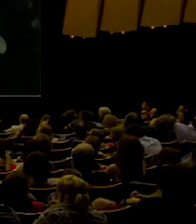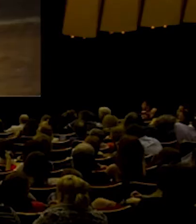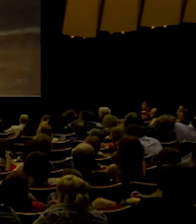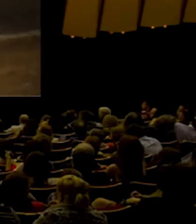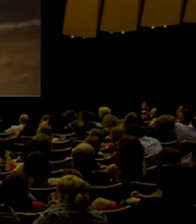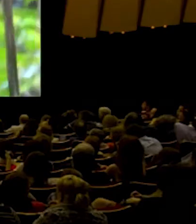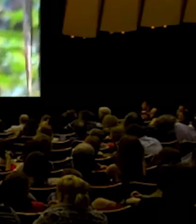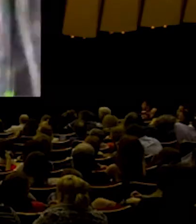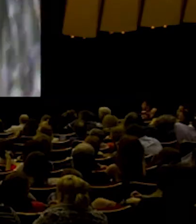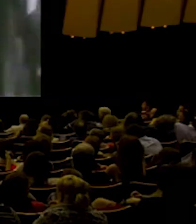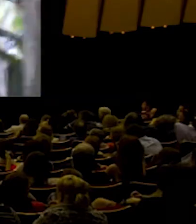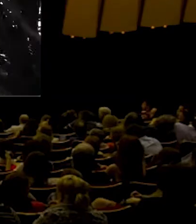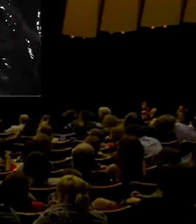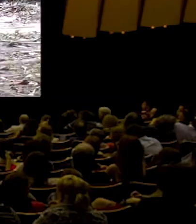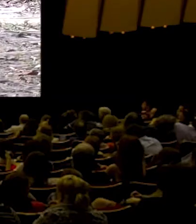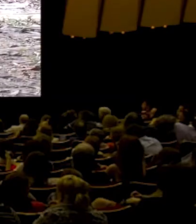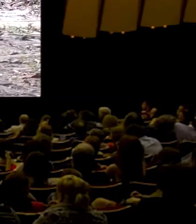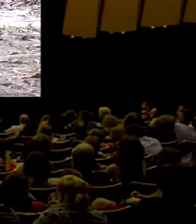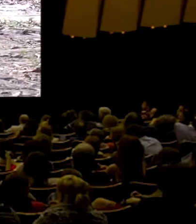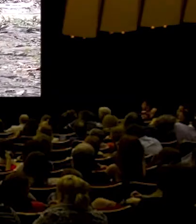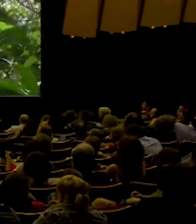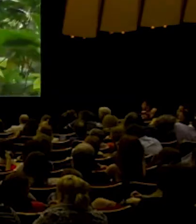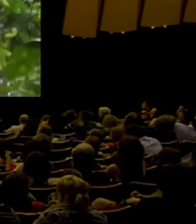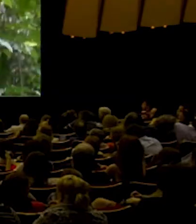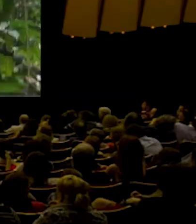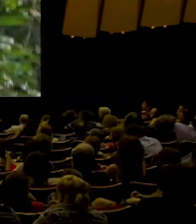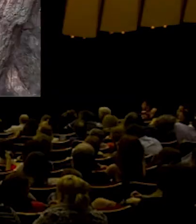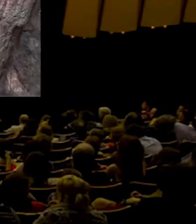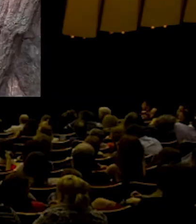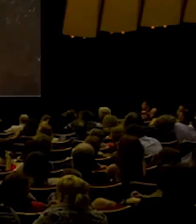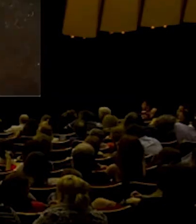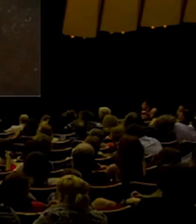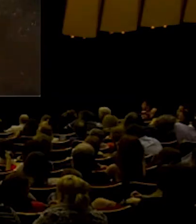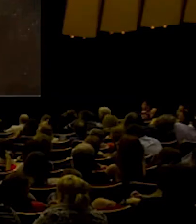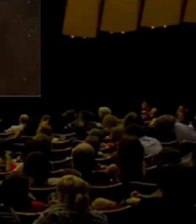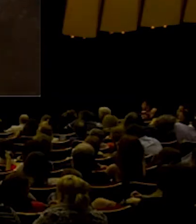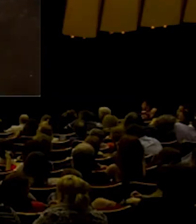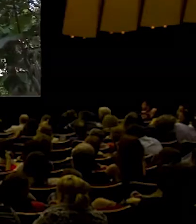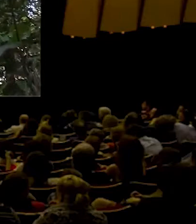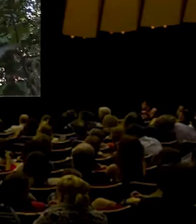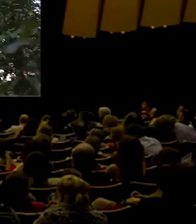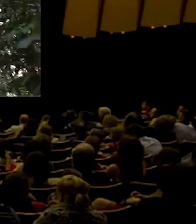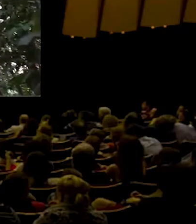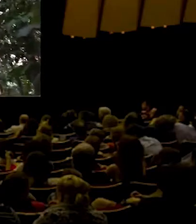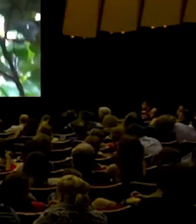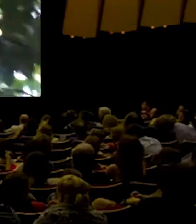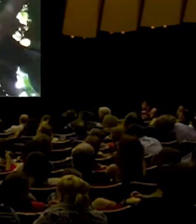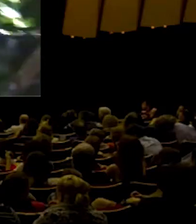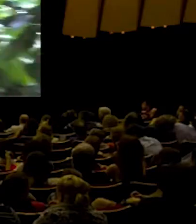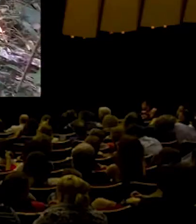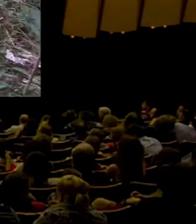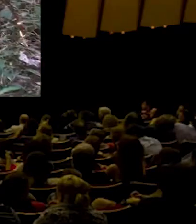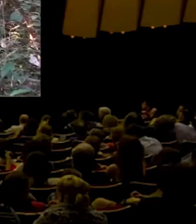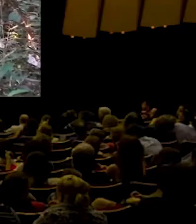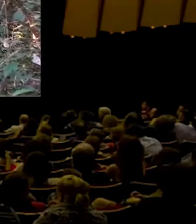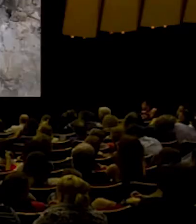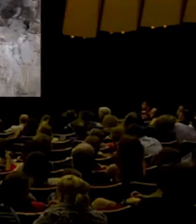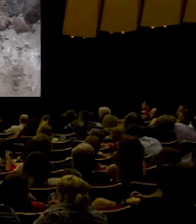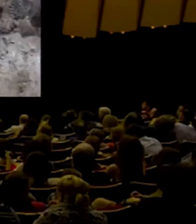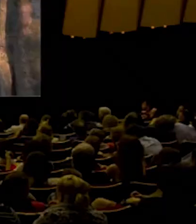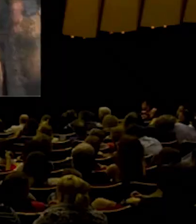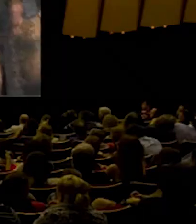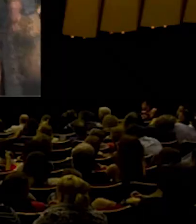son muchos más los tesoros de los que se